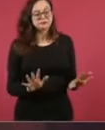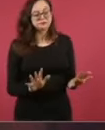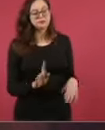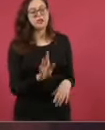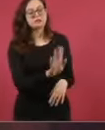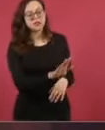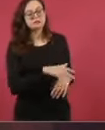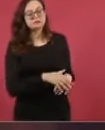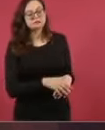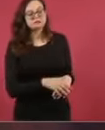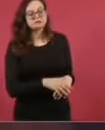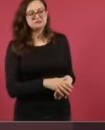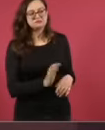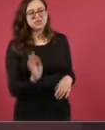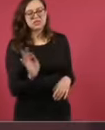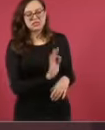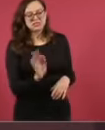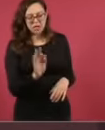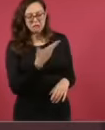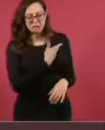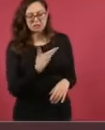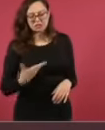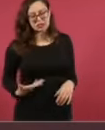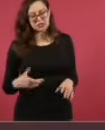mayoría calificada.